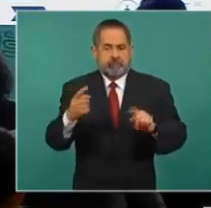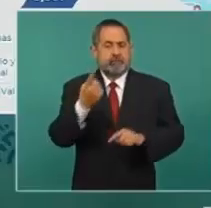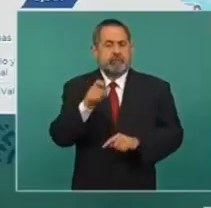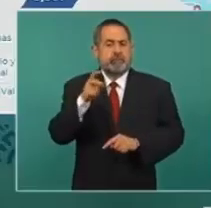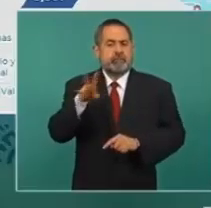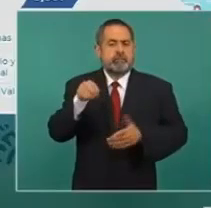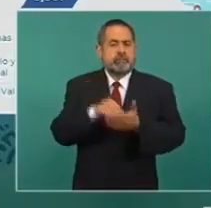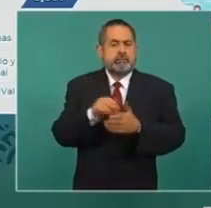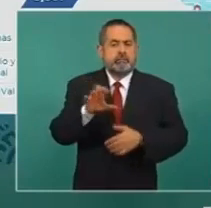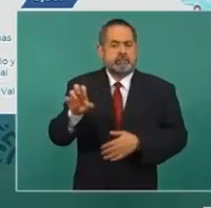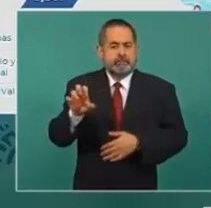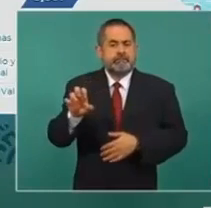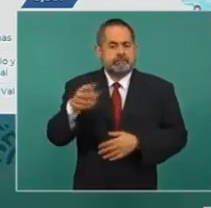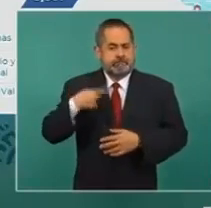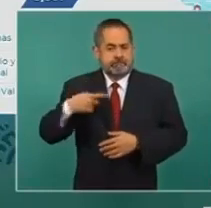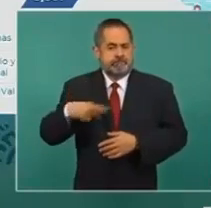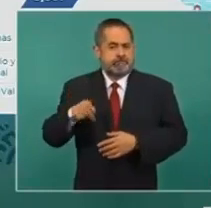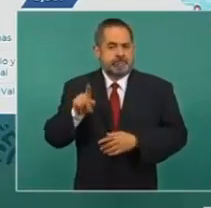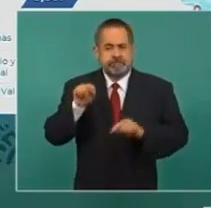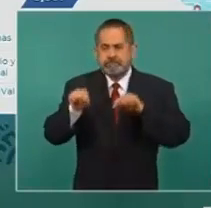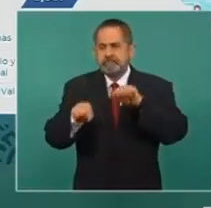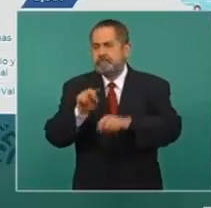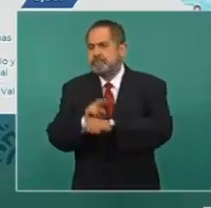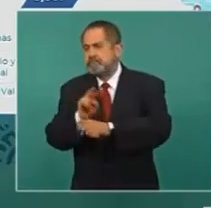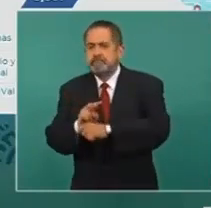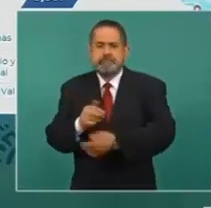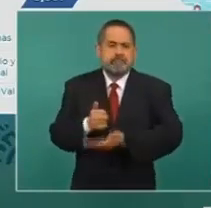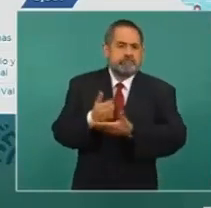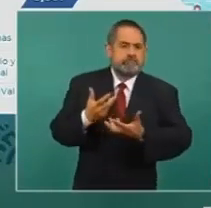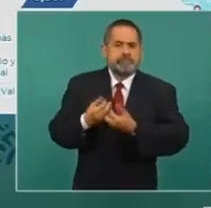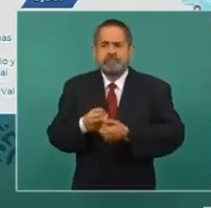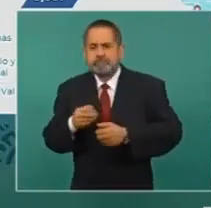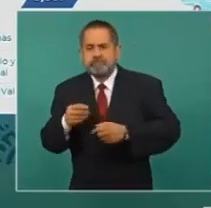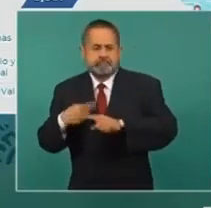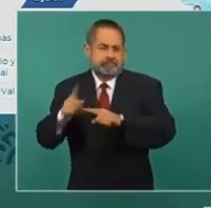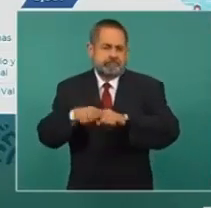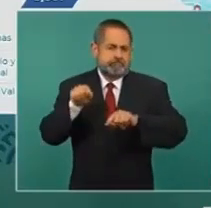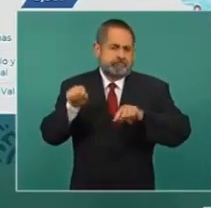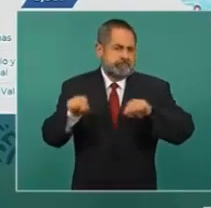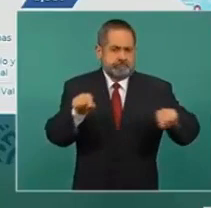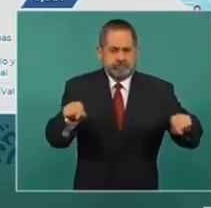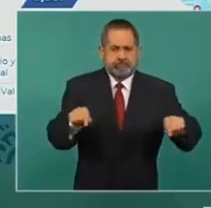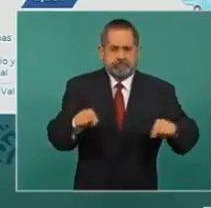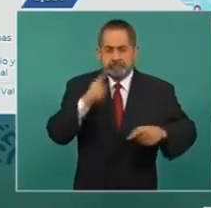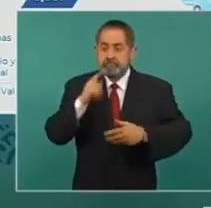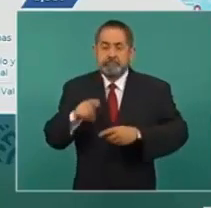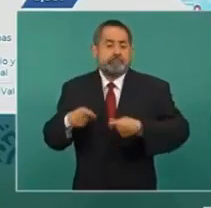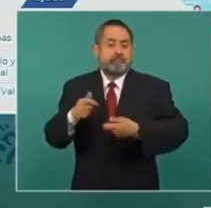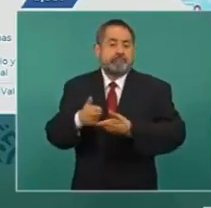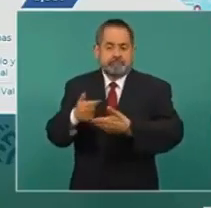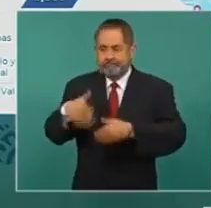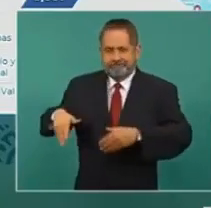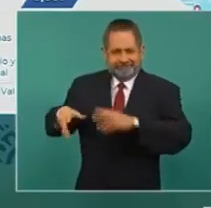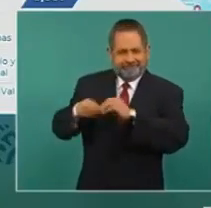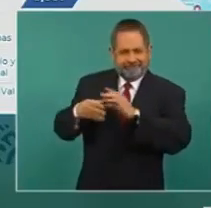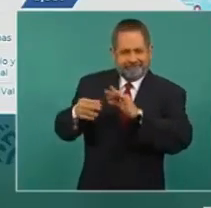139.528 elementos cumpliendo estas 10 misiones adicionales a lo que ya explicó